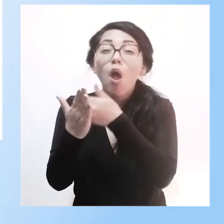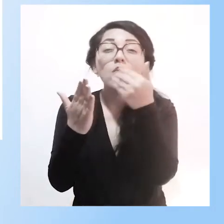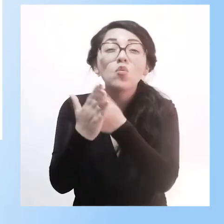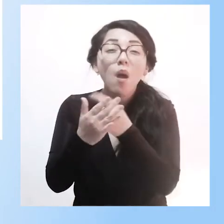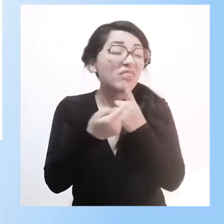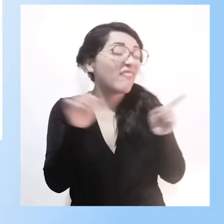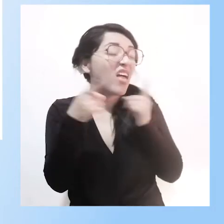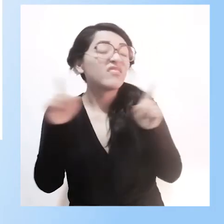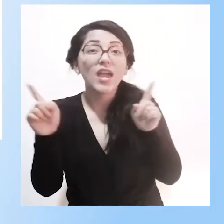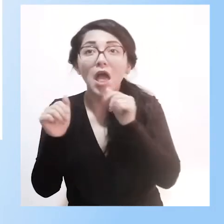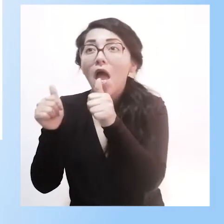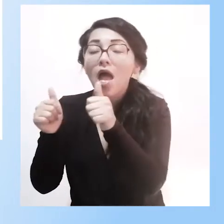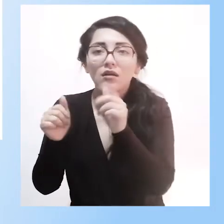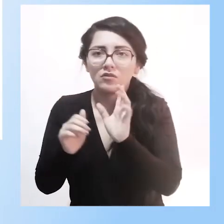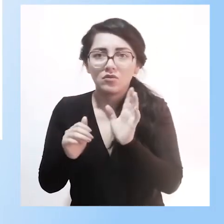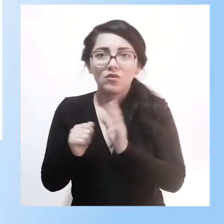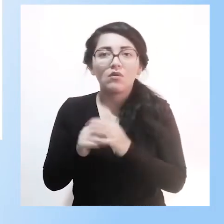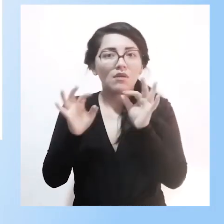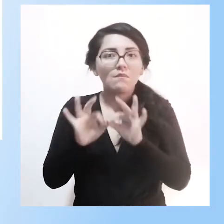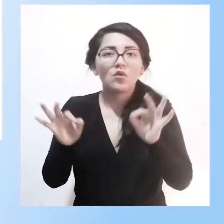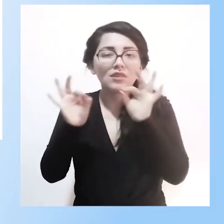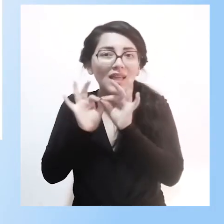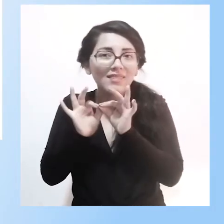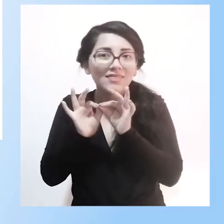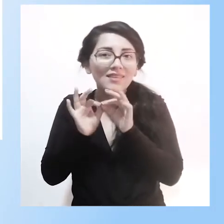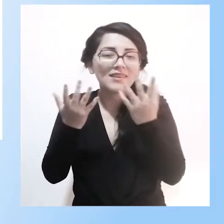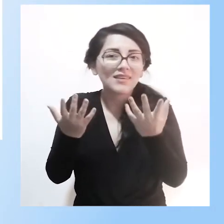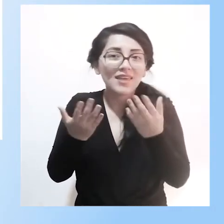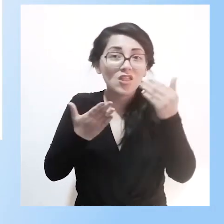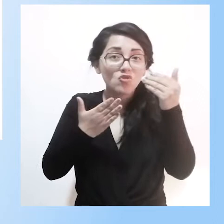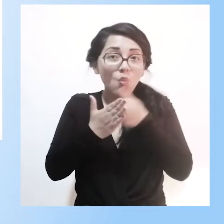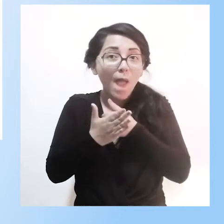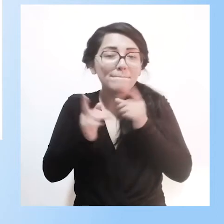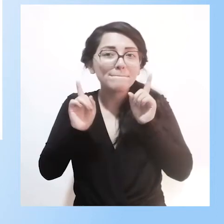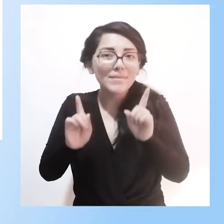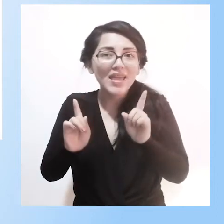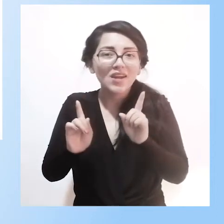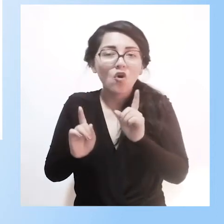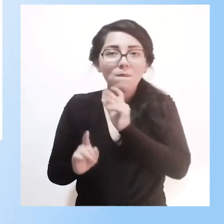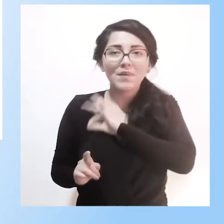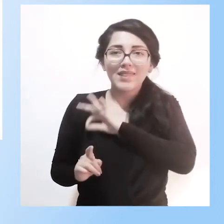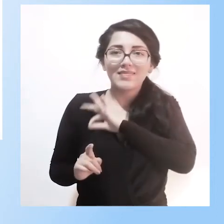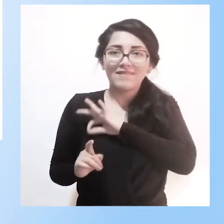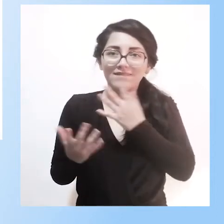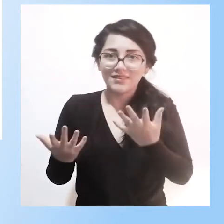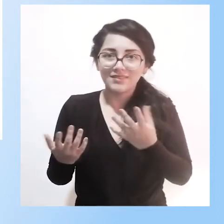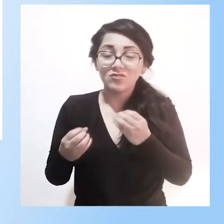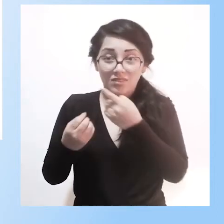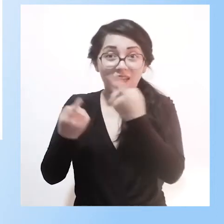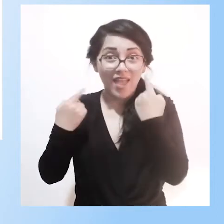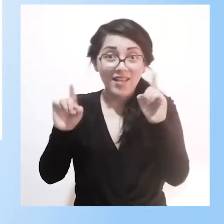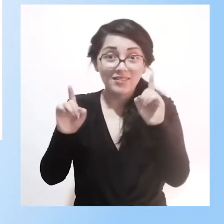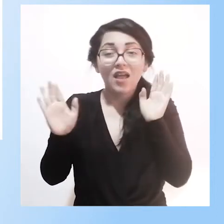si no tiene un logro importante. El concepto de innovación educativa se fundamenta en los logros, y lo